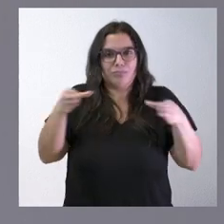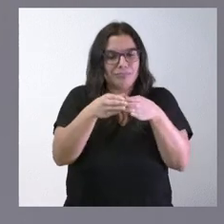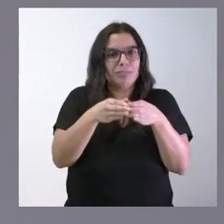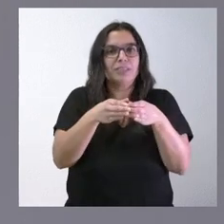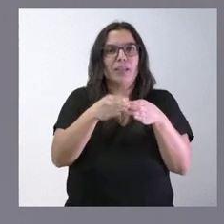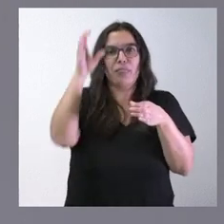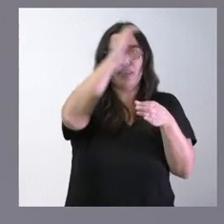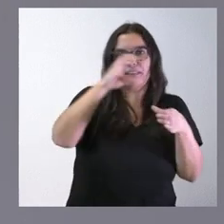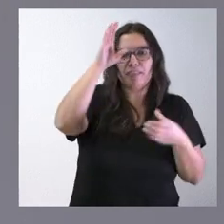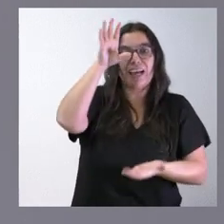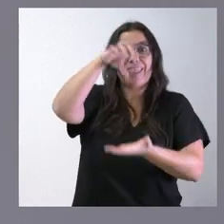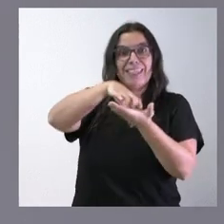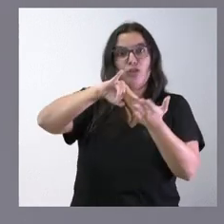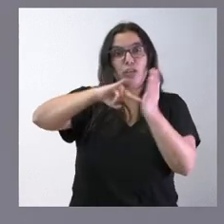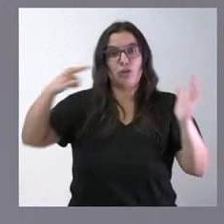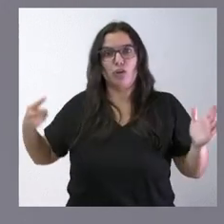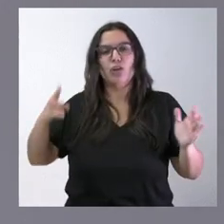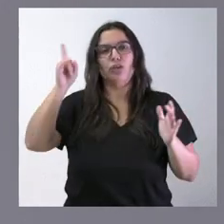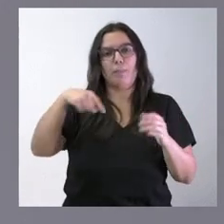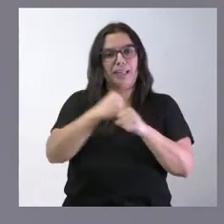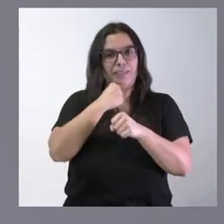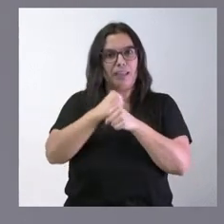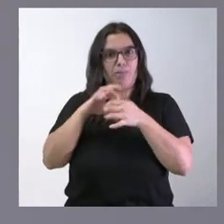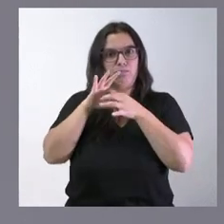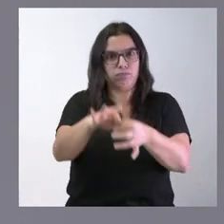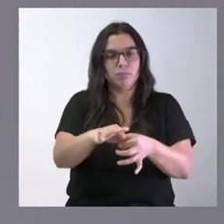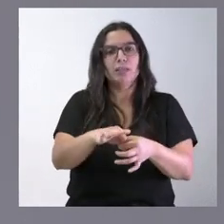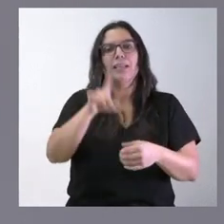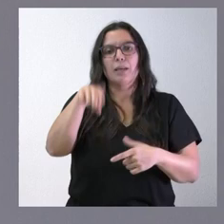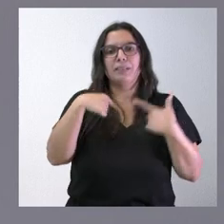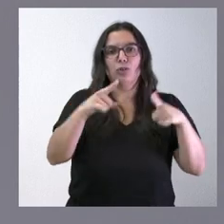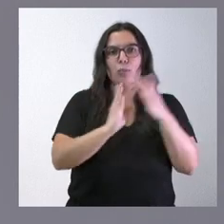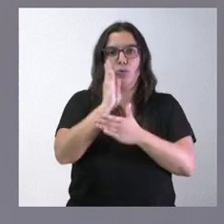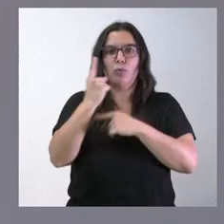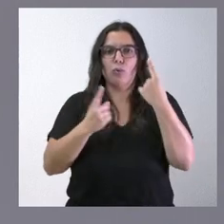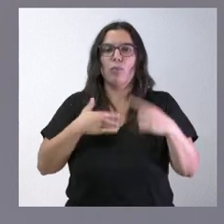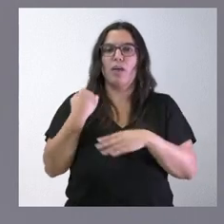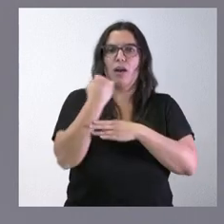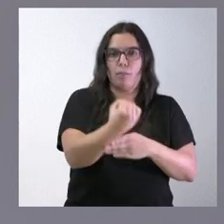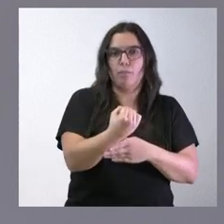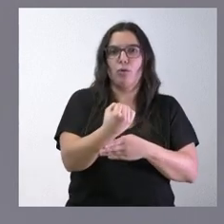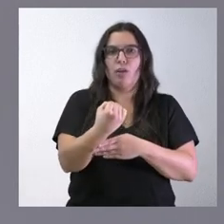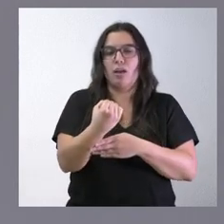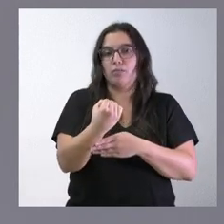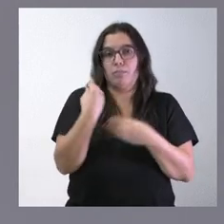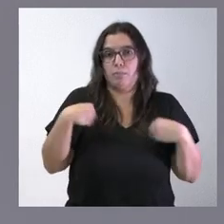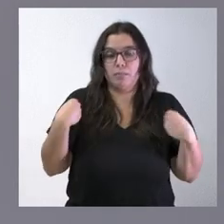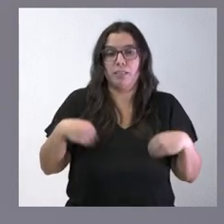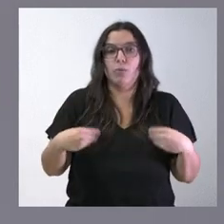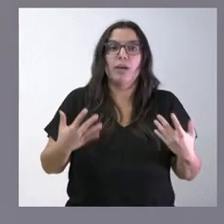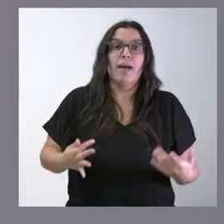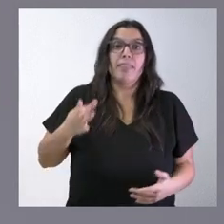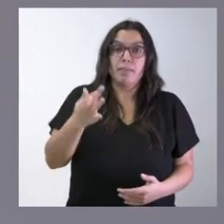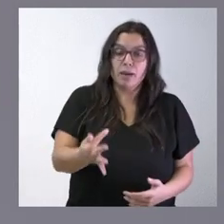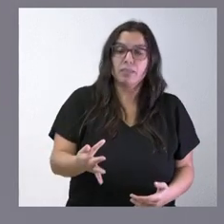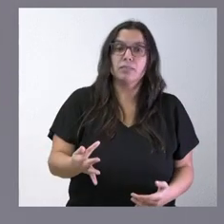tecnológicos que vienen desarrollando actividad en este ámbito y también algunos sectores productivos que pueden prestar apoyo en esta dirección y que además